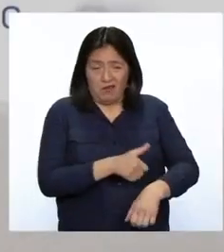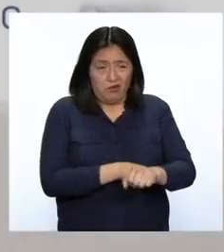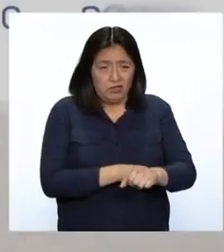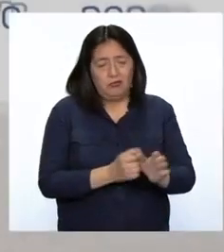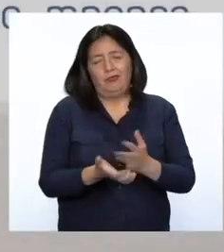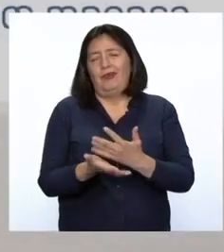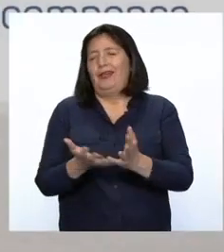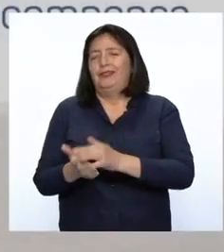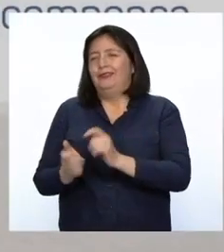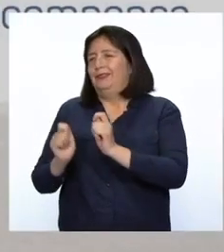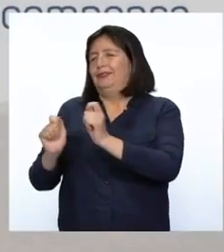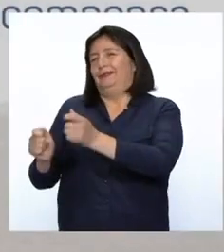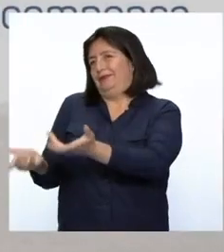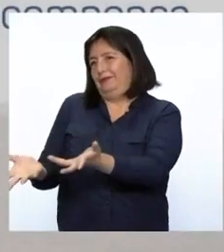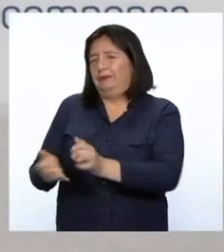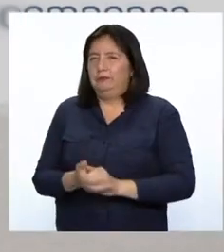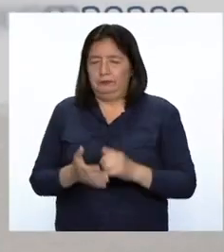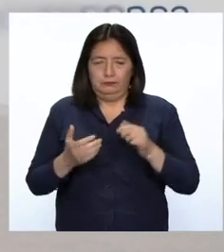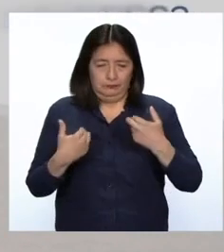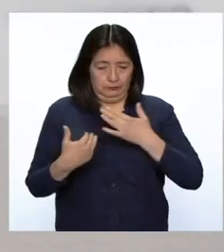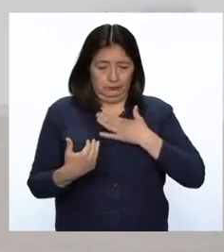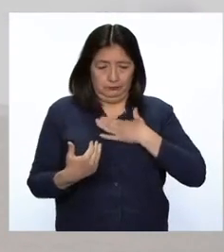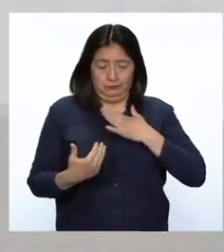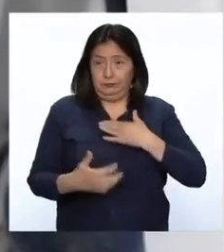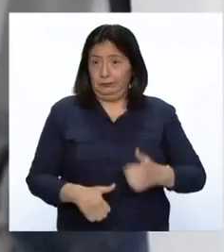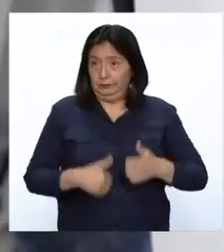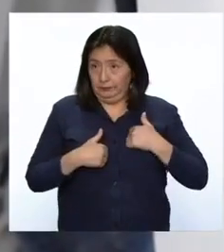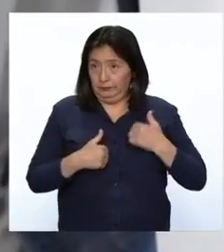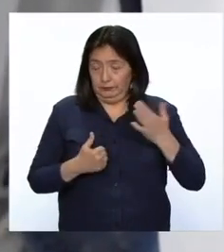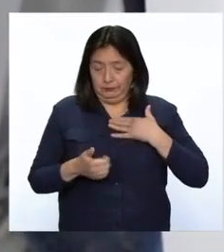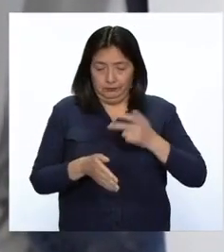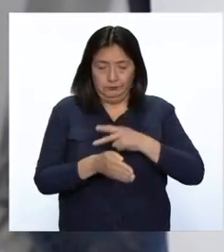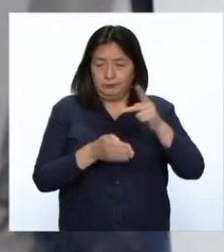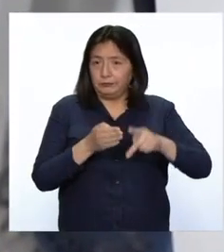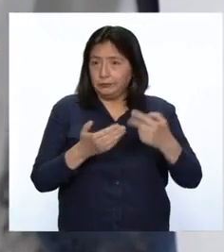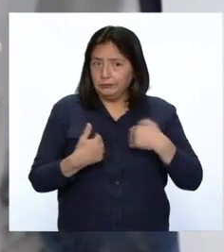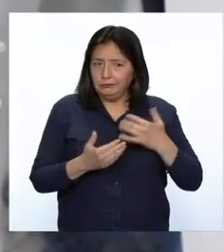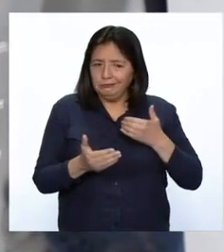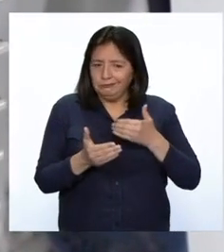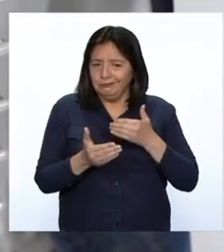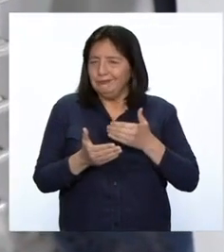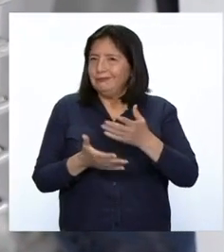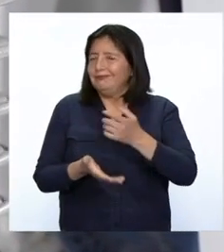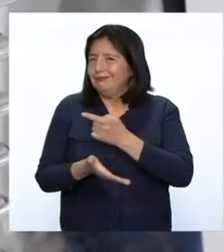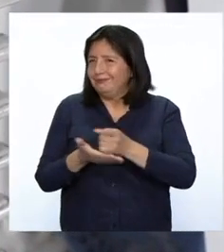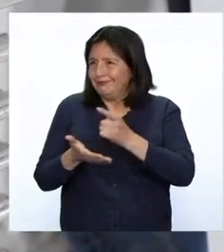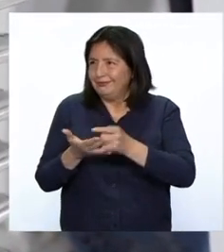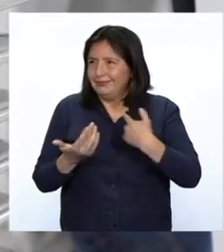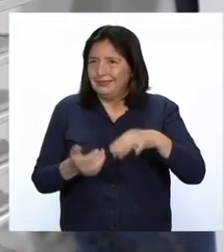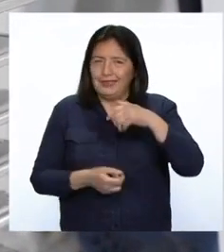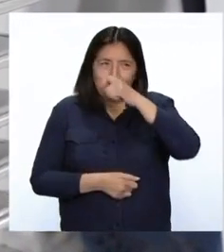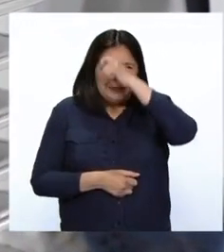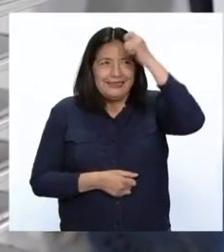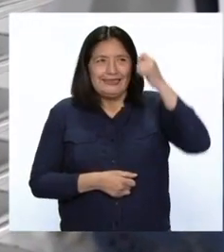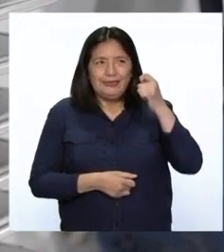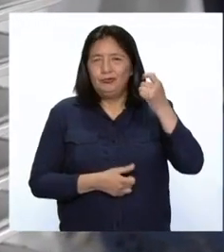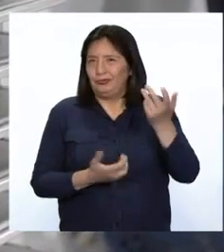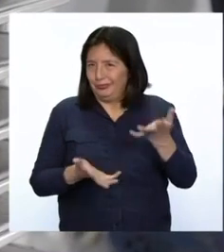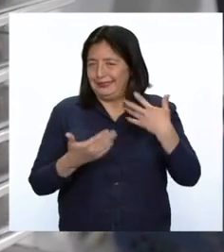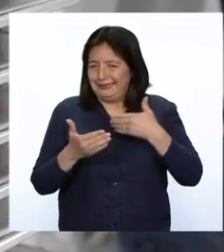recompensa. Es así que en mi vida, en mi lado profesional, ya pocas semanas de ser titulado,